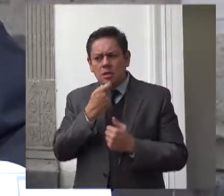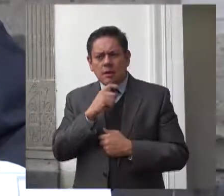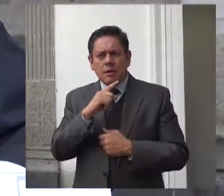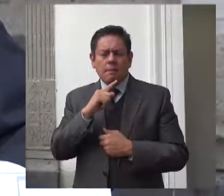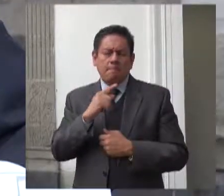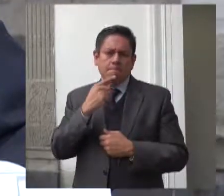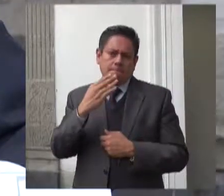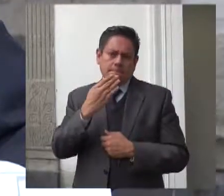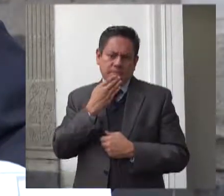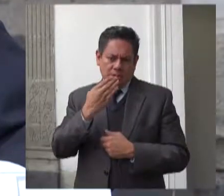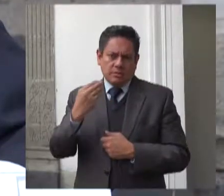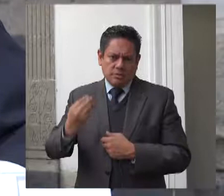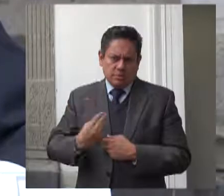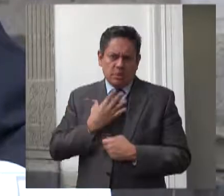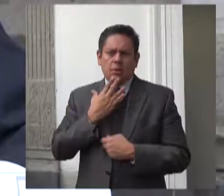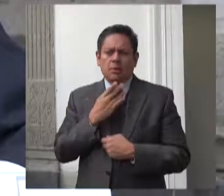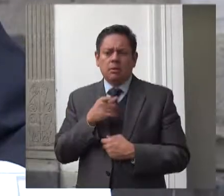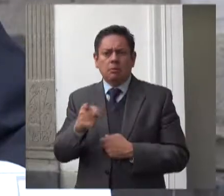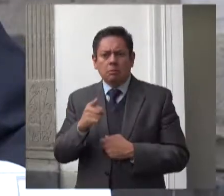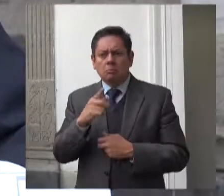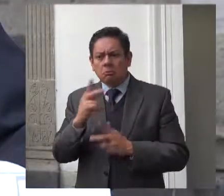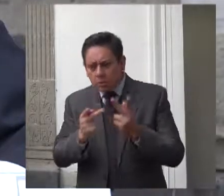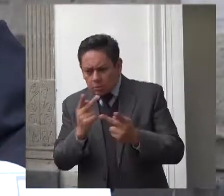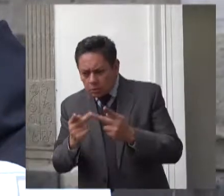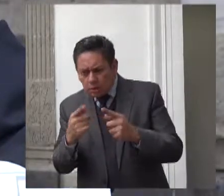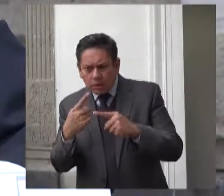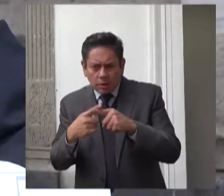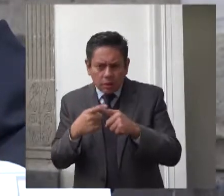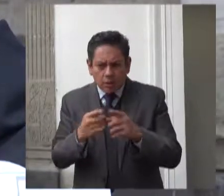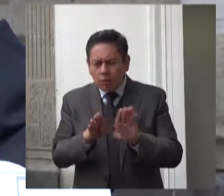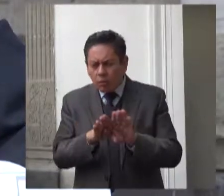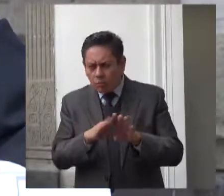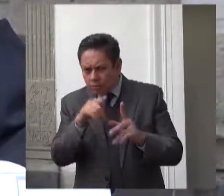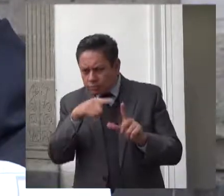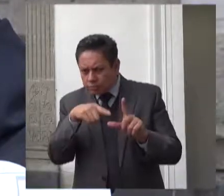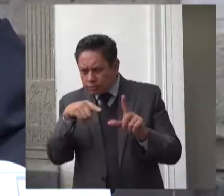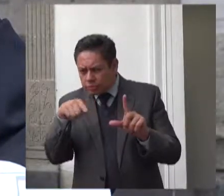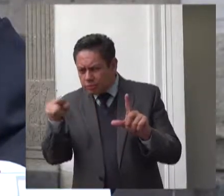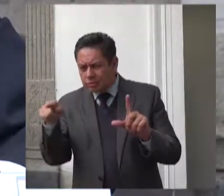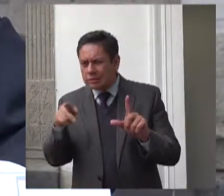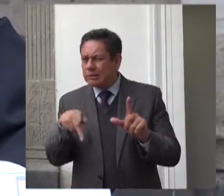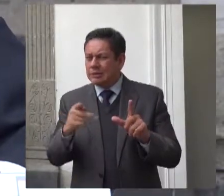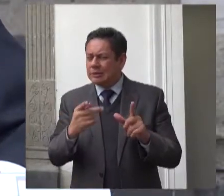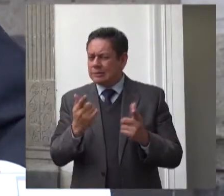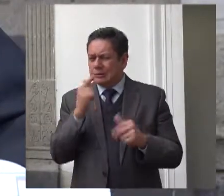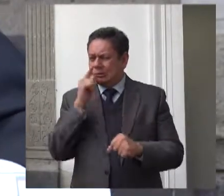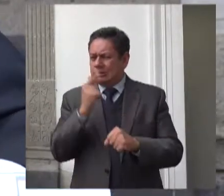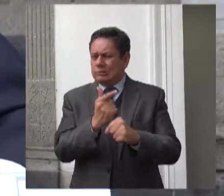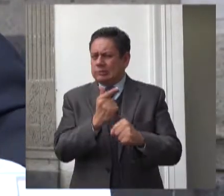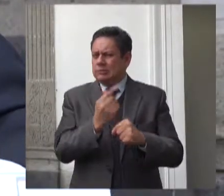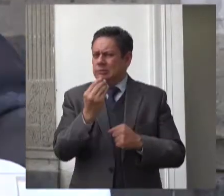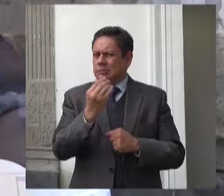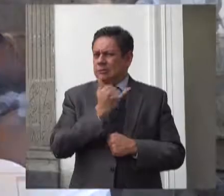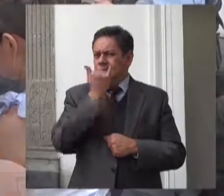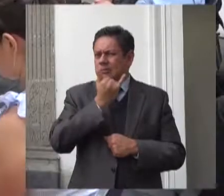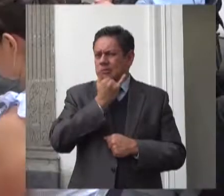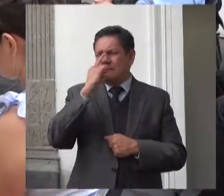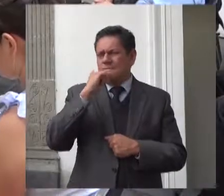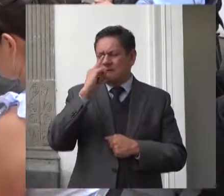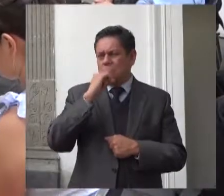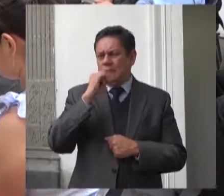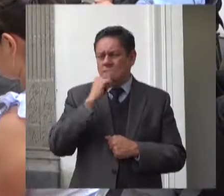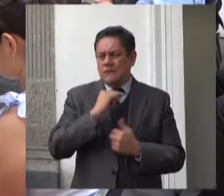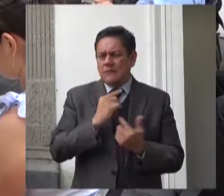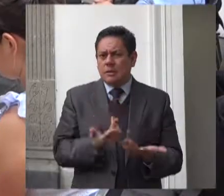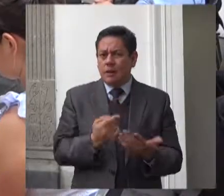hasta aquí, insisto, lo expuesto en los escritos de queja presentados ante la Comisión Nacional.